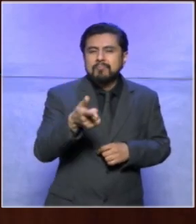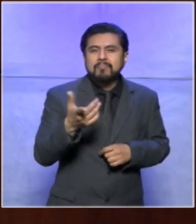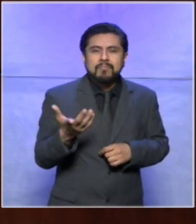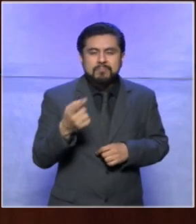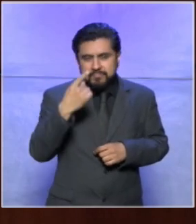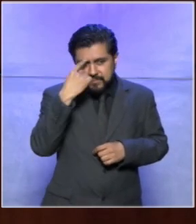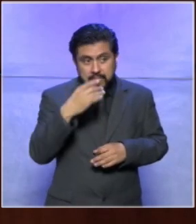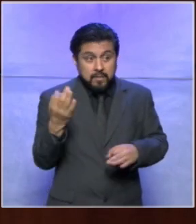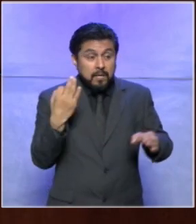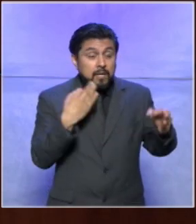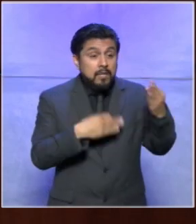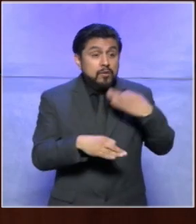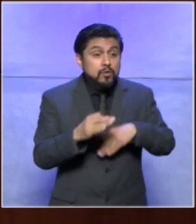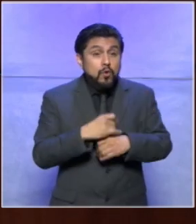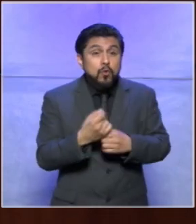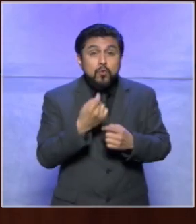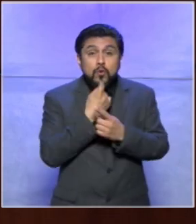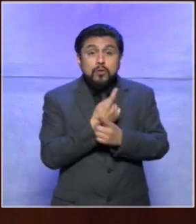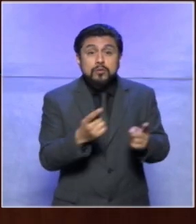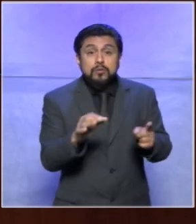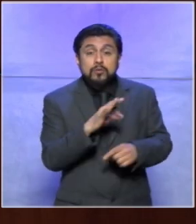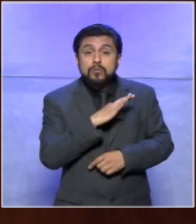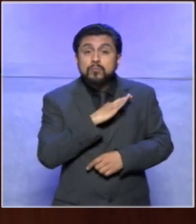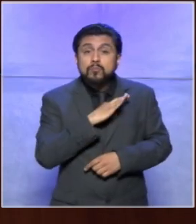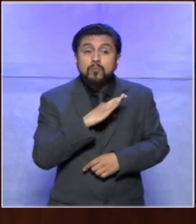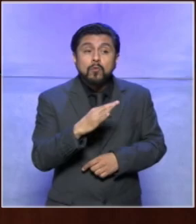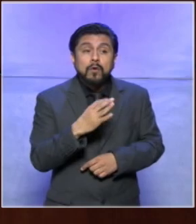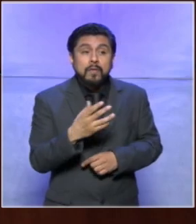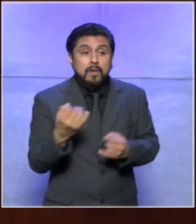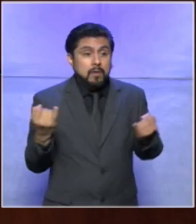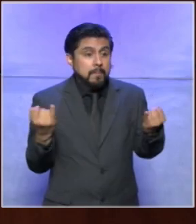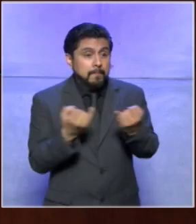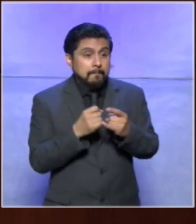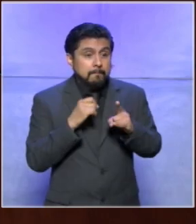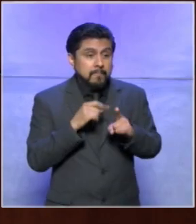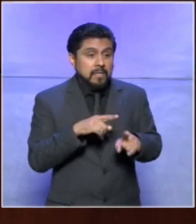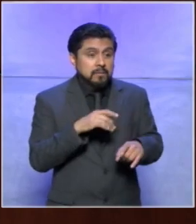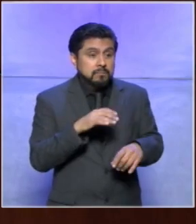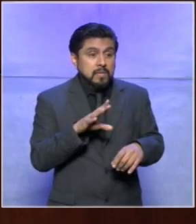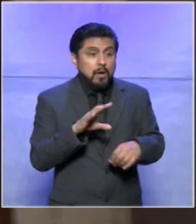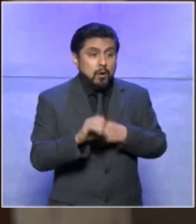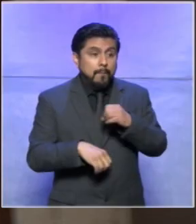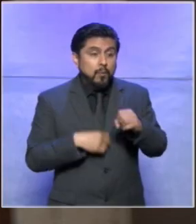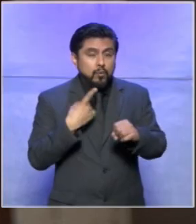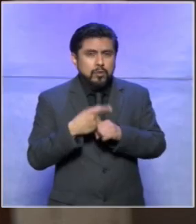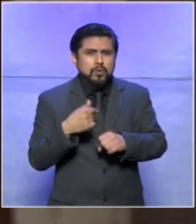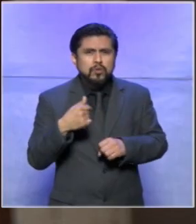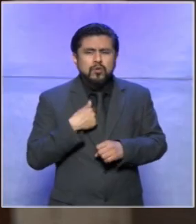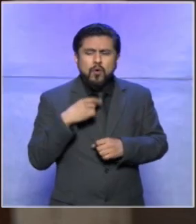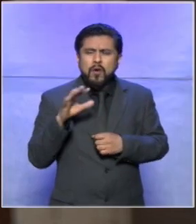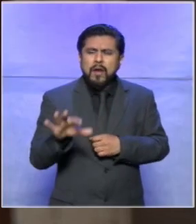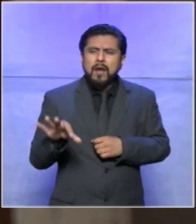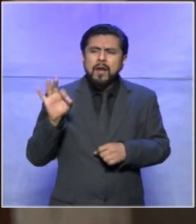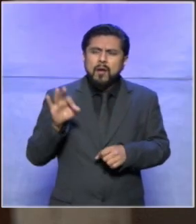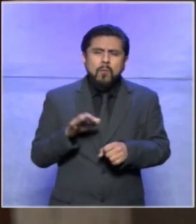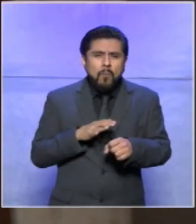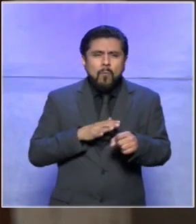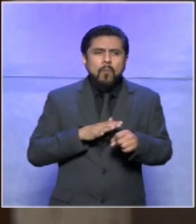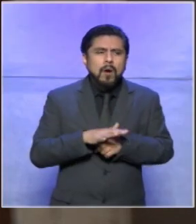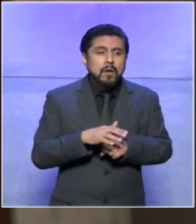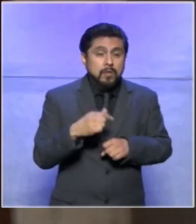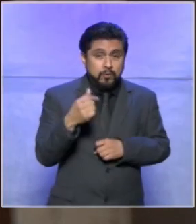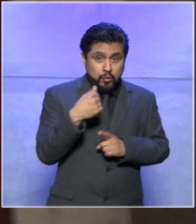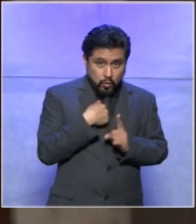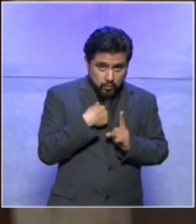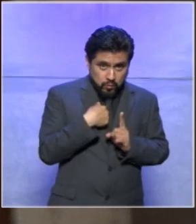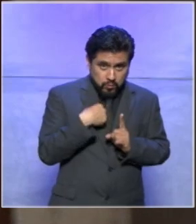reciban el mismo trato y oportunidad pues mira lucy el superpoder que yo elegiría no sería sólo para